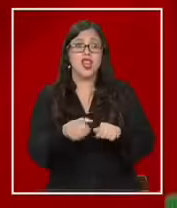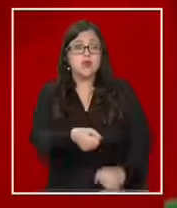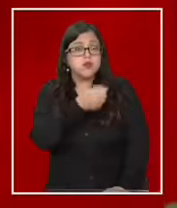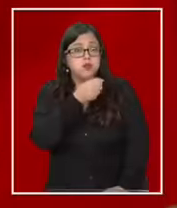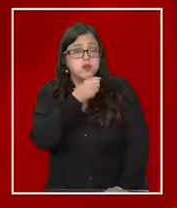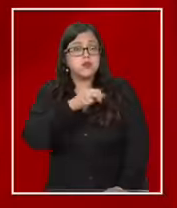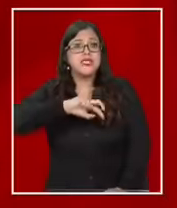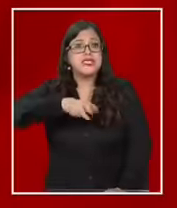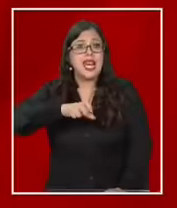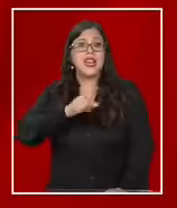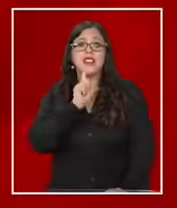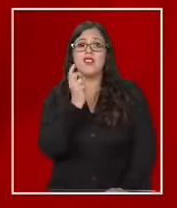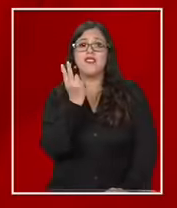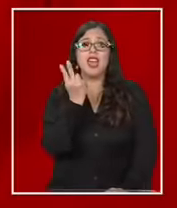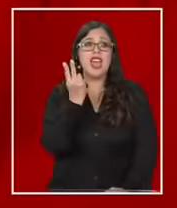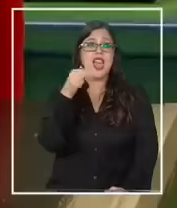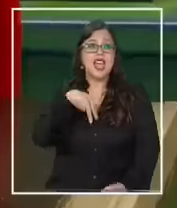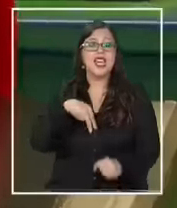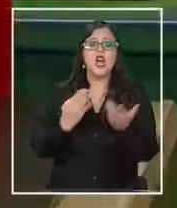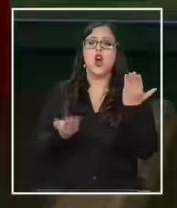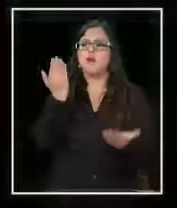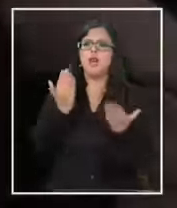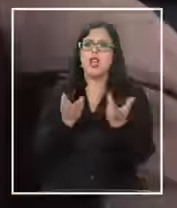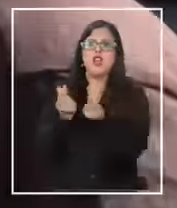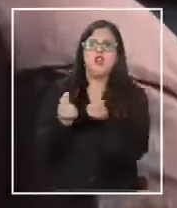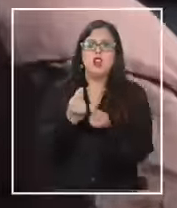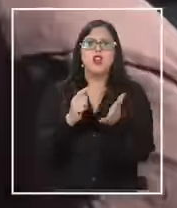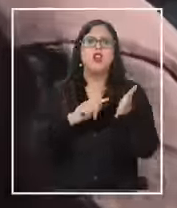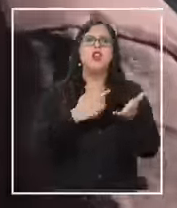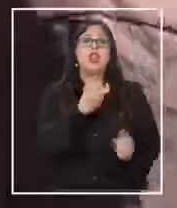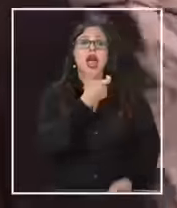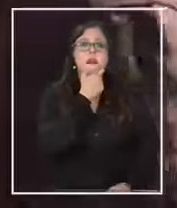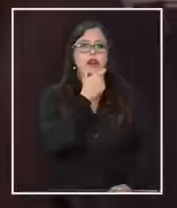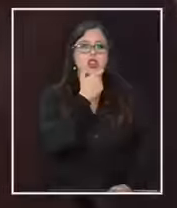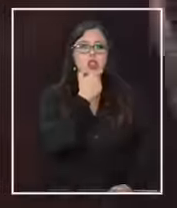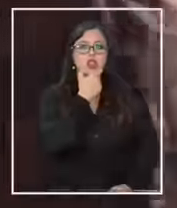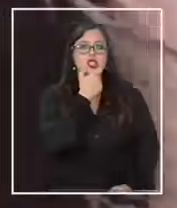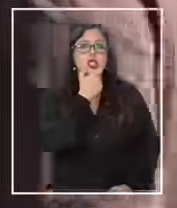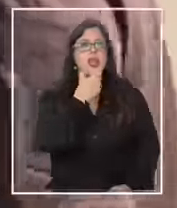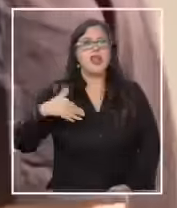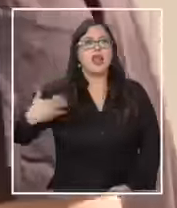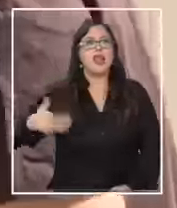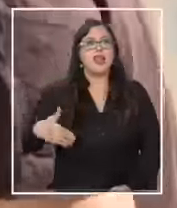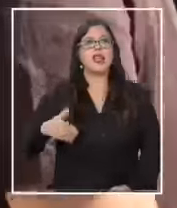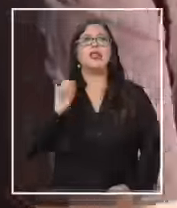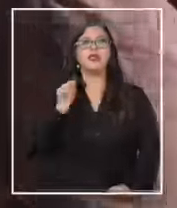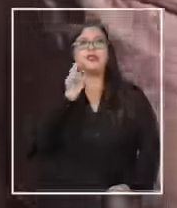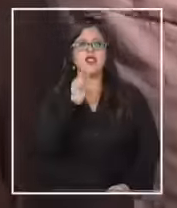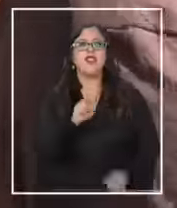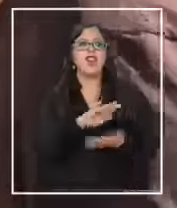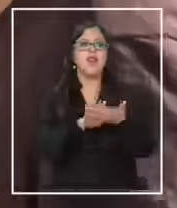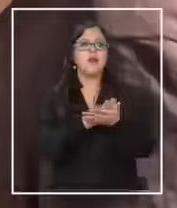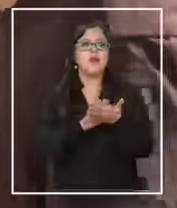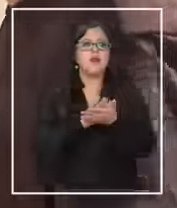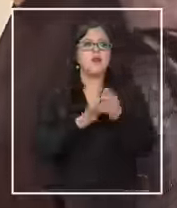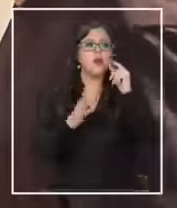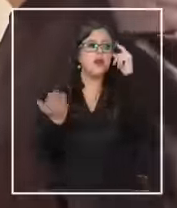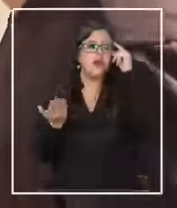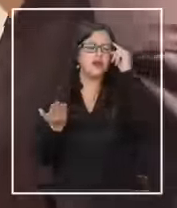un mes comparando precios con los de Mendoza si la diferencia de precios igual se nota por ejemplo los espaguetis están